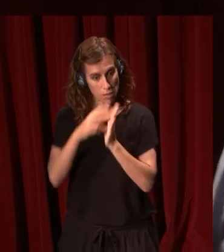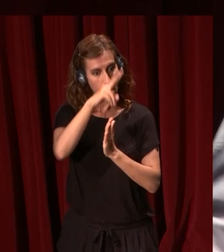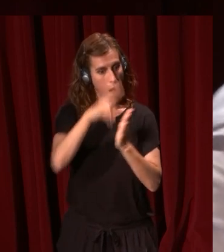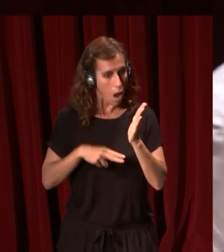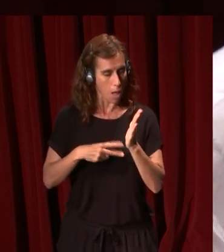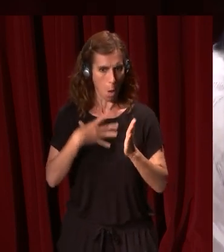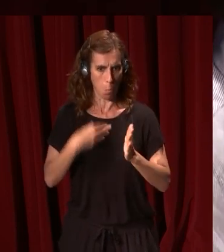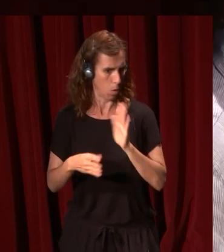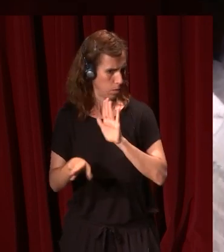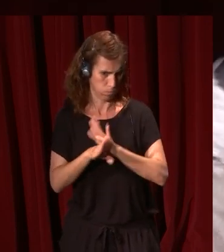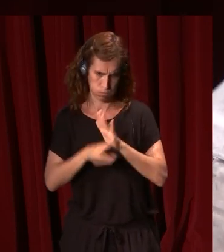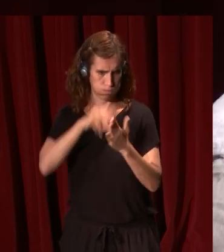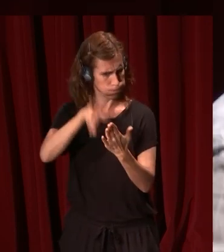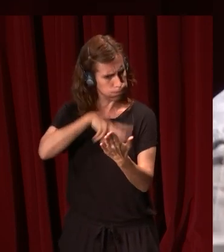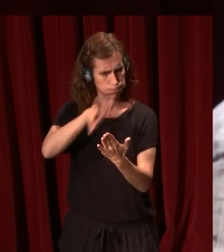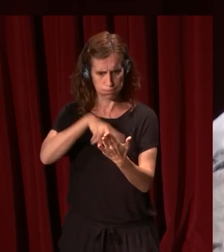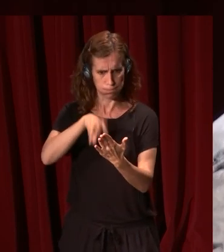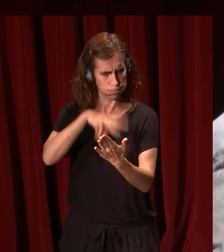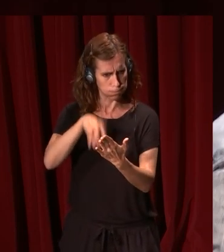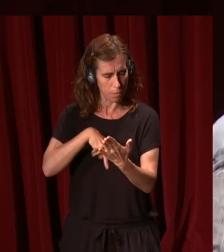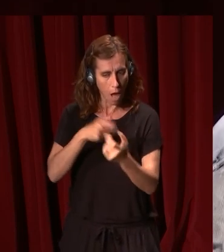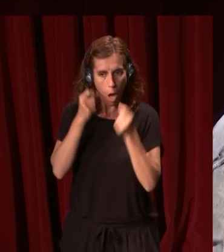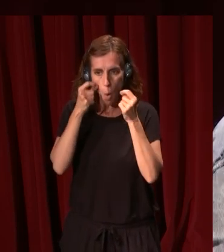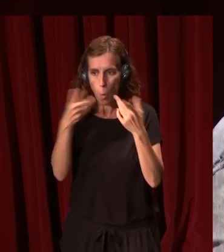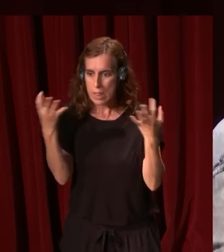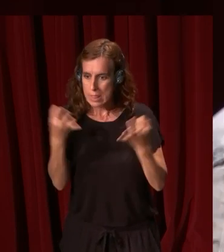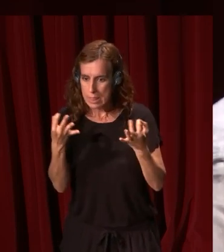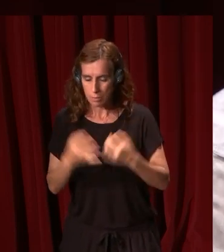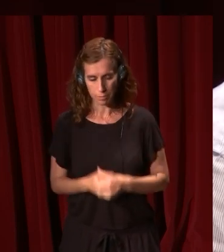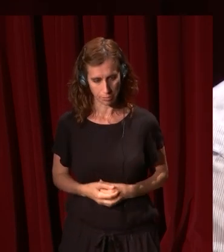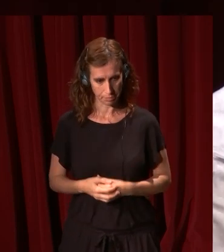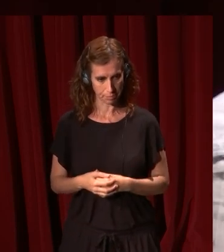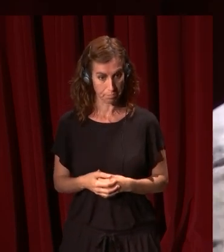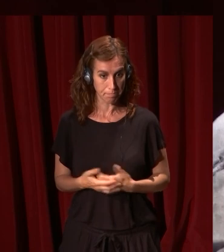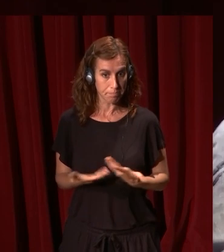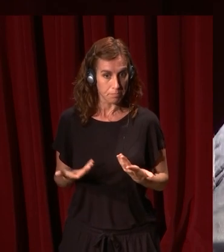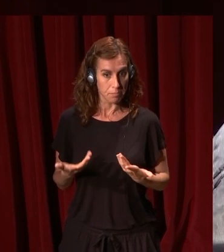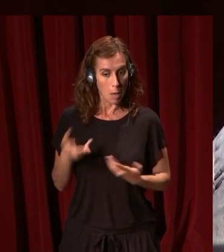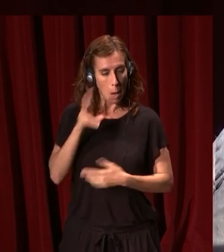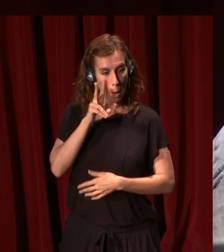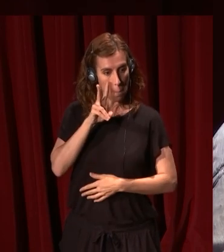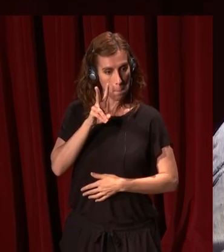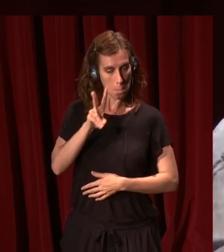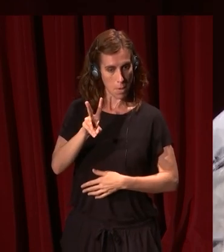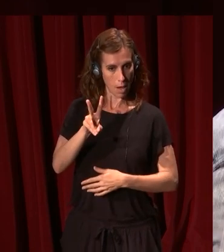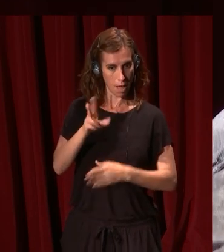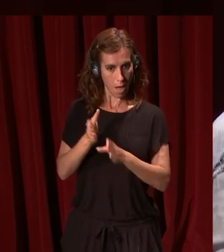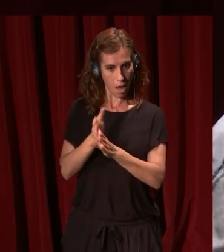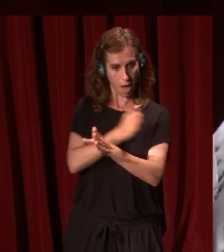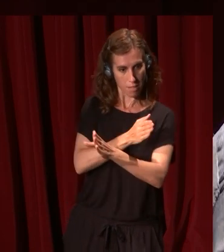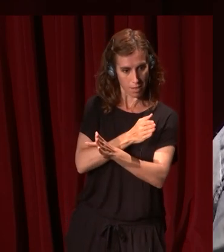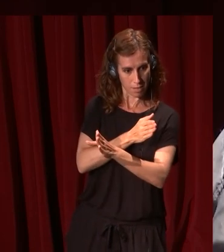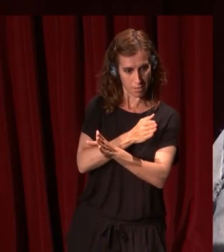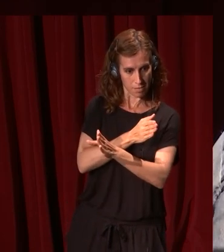terminar nunca realmente y darse cuenta de hasta qué punto hay una mirada a priori, hasta qué punto se va